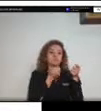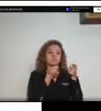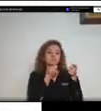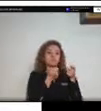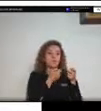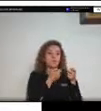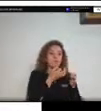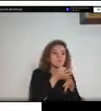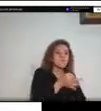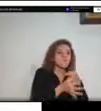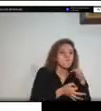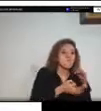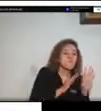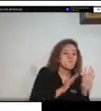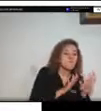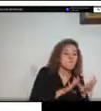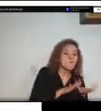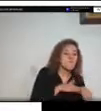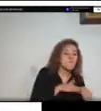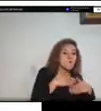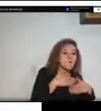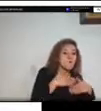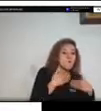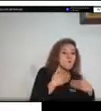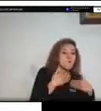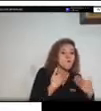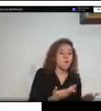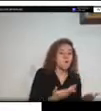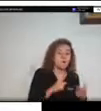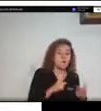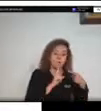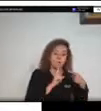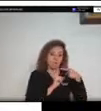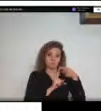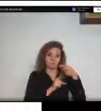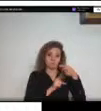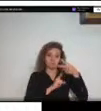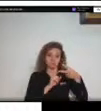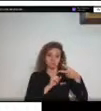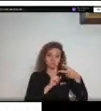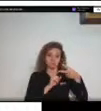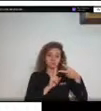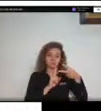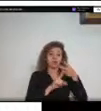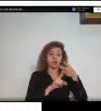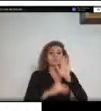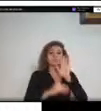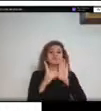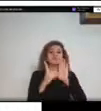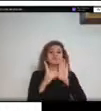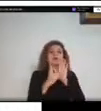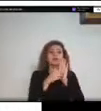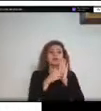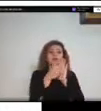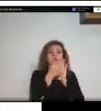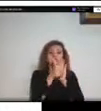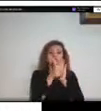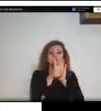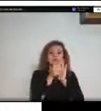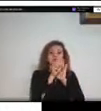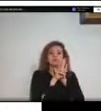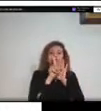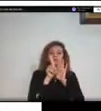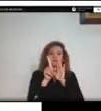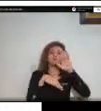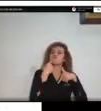mencionado decreto 321 del 99 que habla sobre las contingencias contra derrames de hidrocarburos y sustancias nocivas y